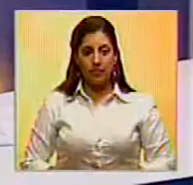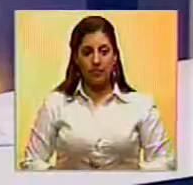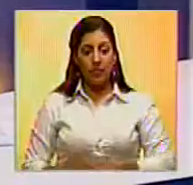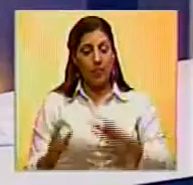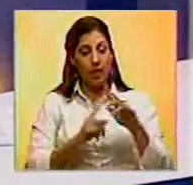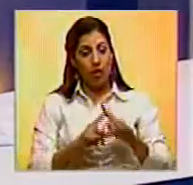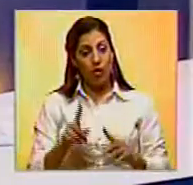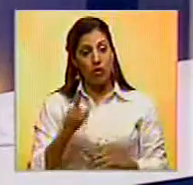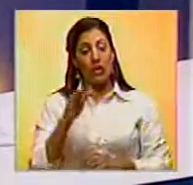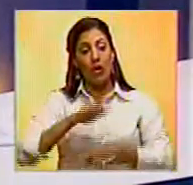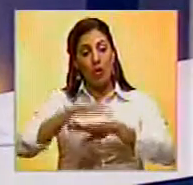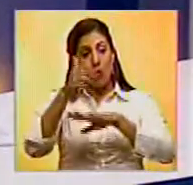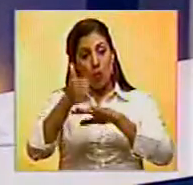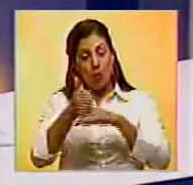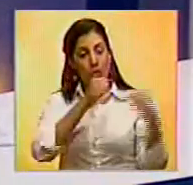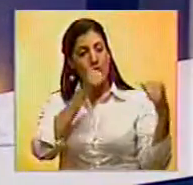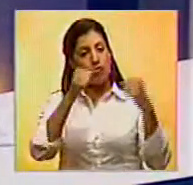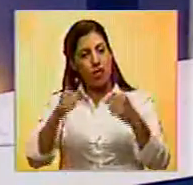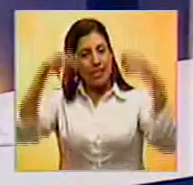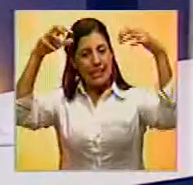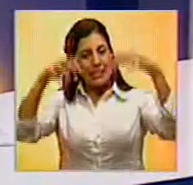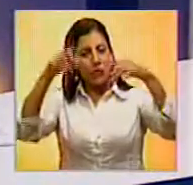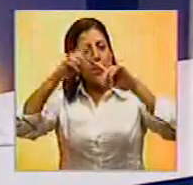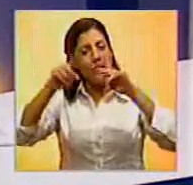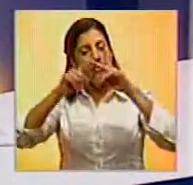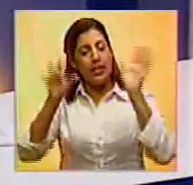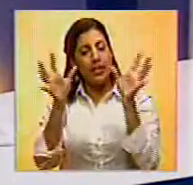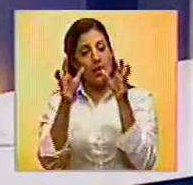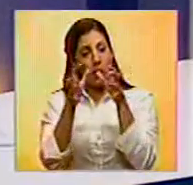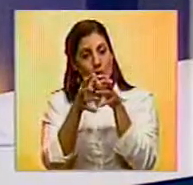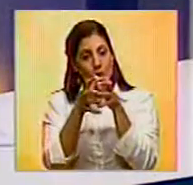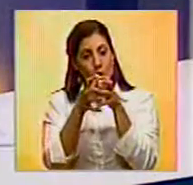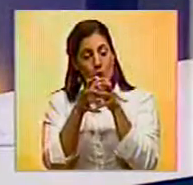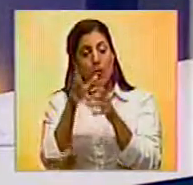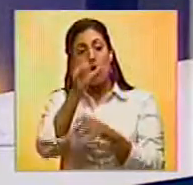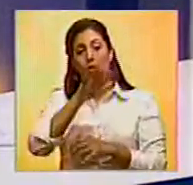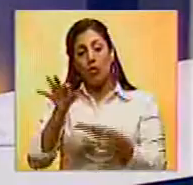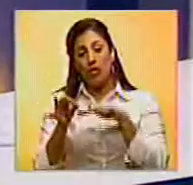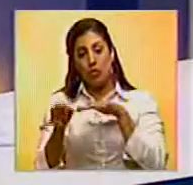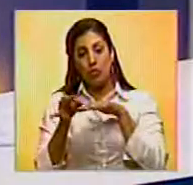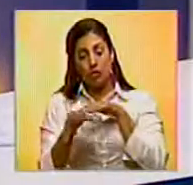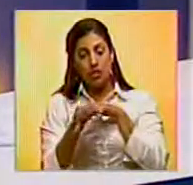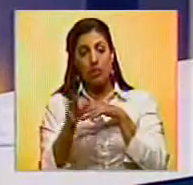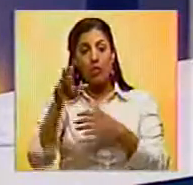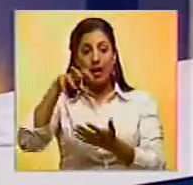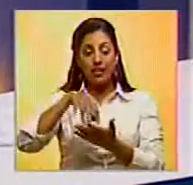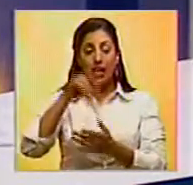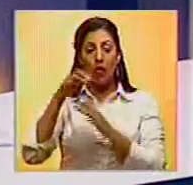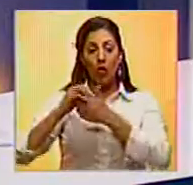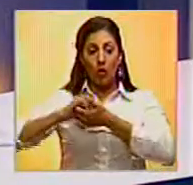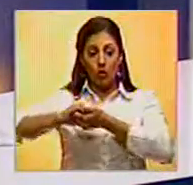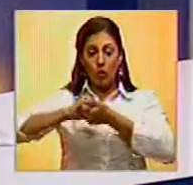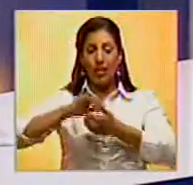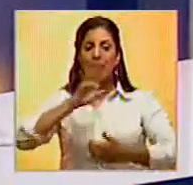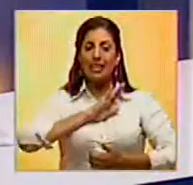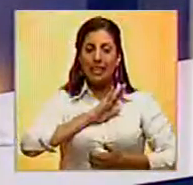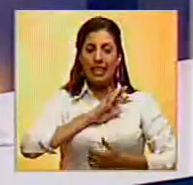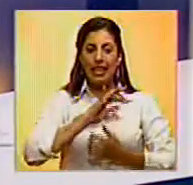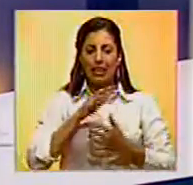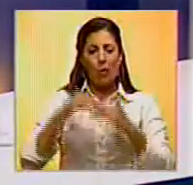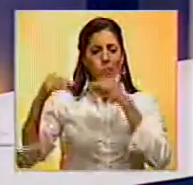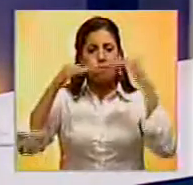Por causa de las fuertes lluvias, varias viviendas del sector El Begón en el municipio Pampanito del estado Trujillo resultaron